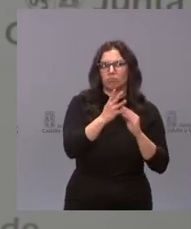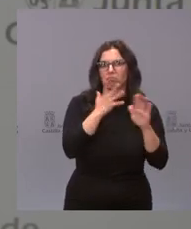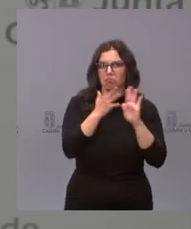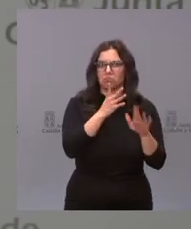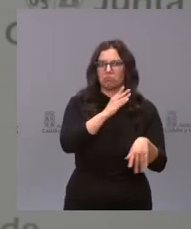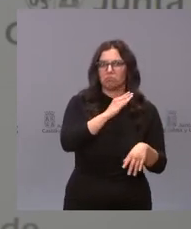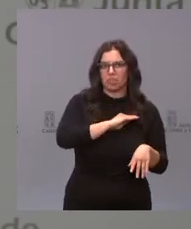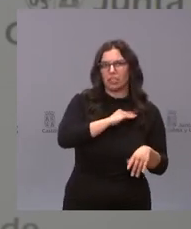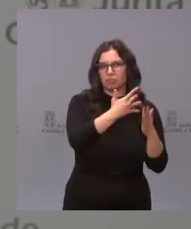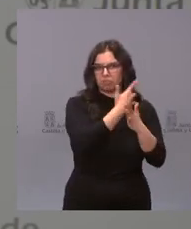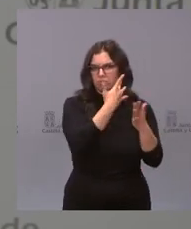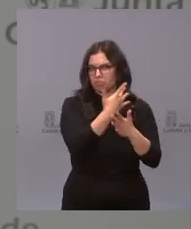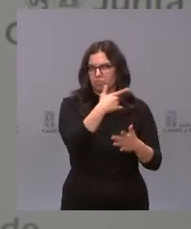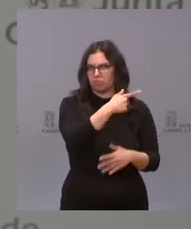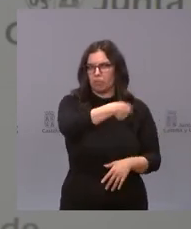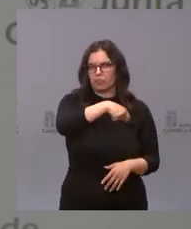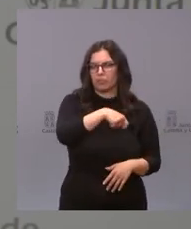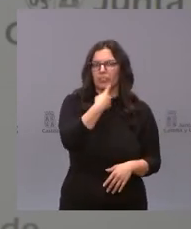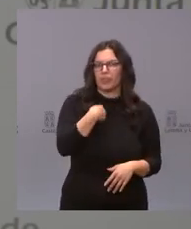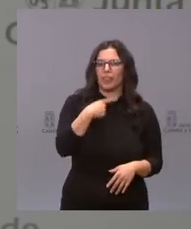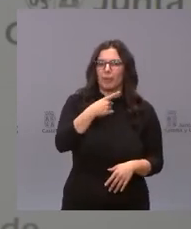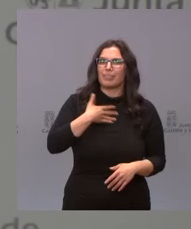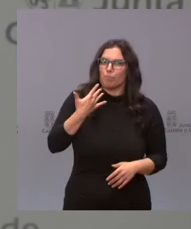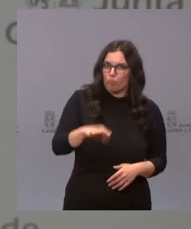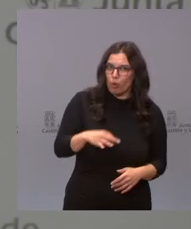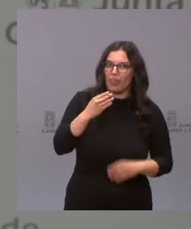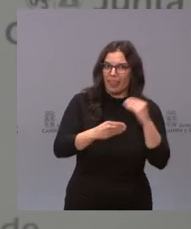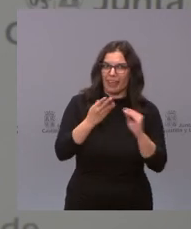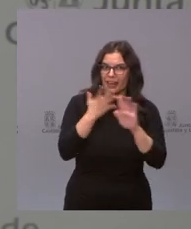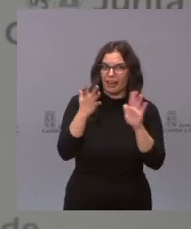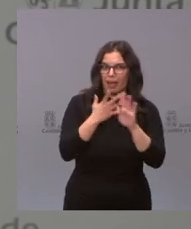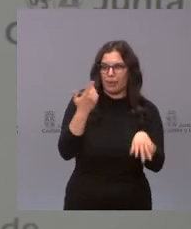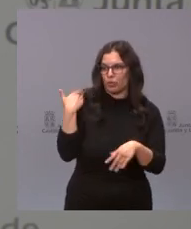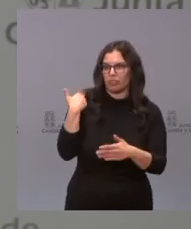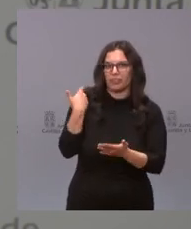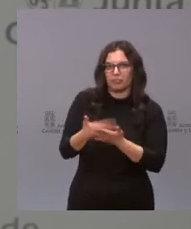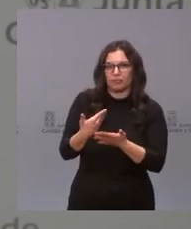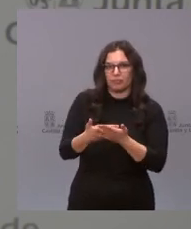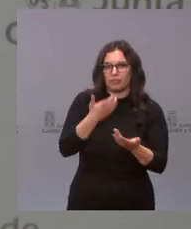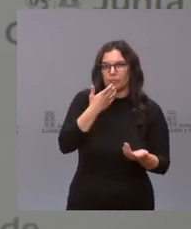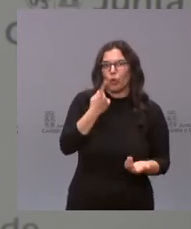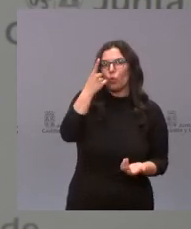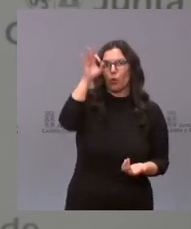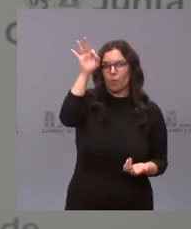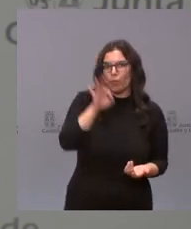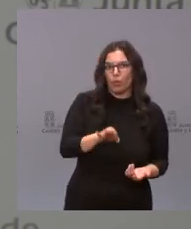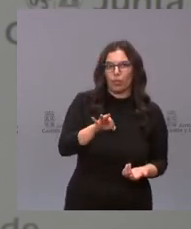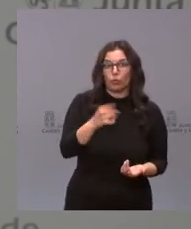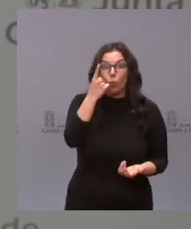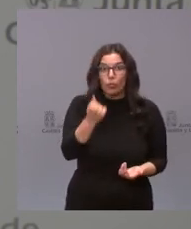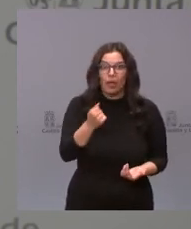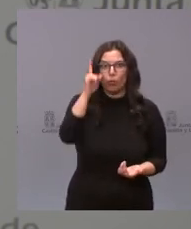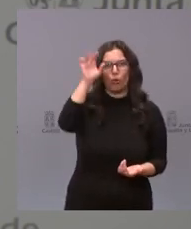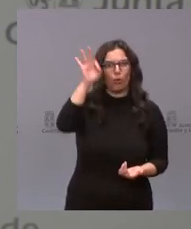me dicho además el presidente que tienen la capacidad como se demostró el otro día de vacunar al 1% de la población en un solo